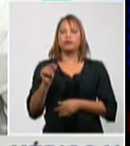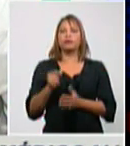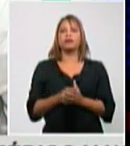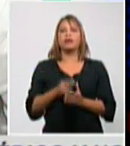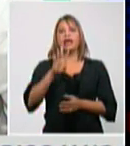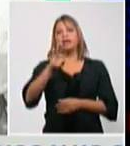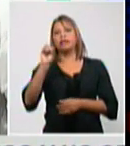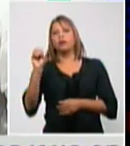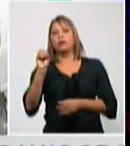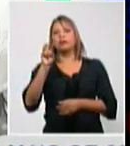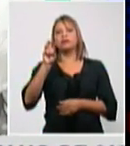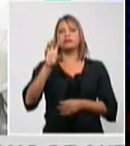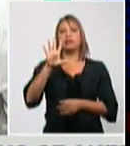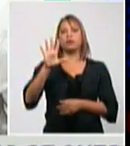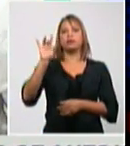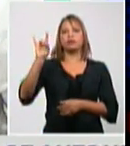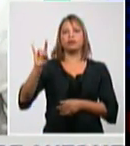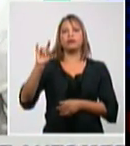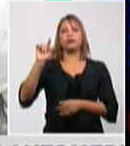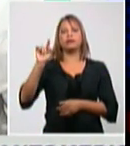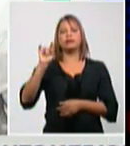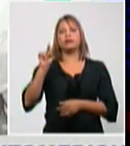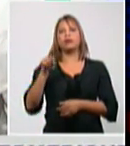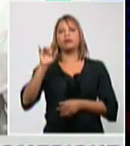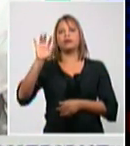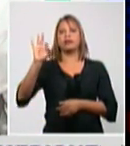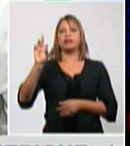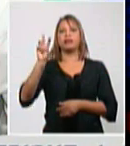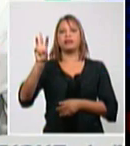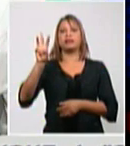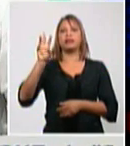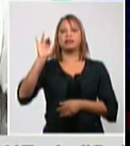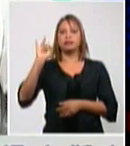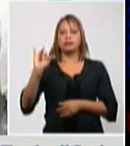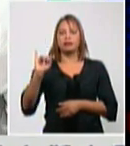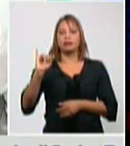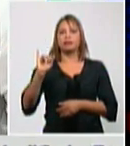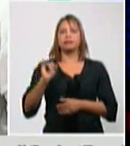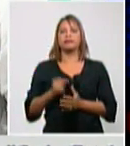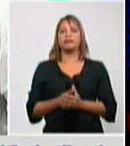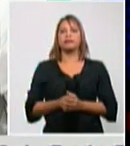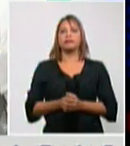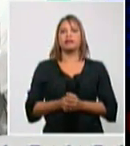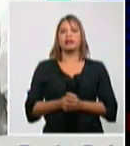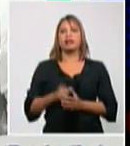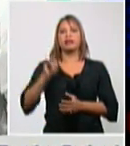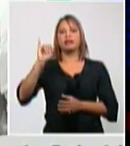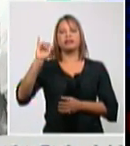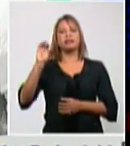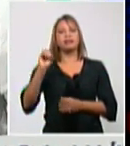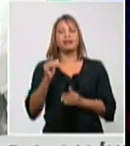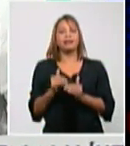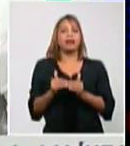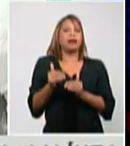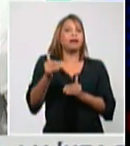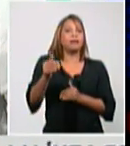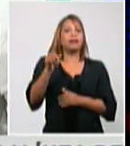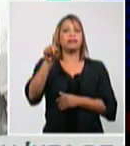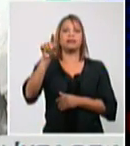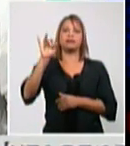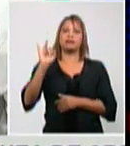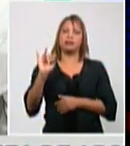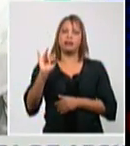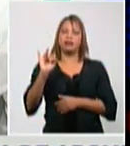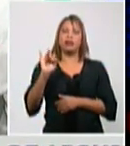36 y en el de 60 y más 17 que es una cifra también